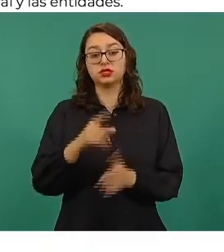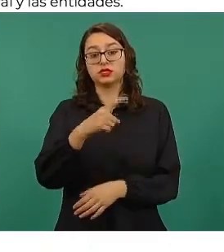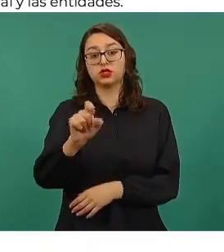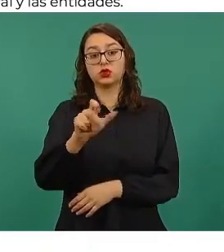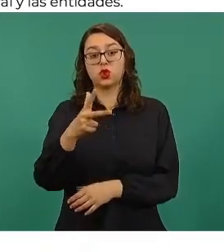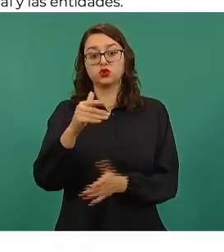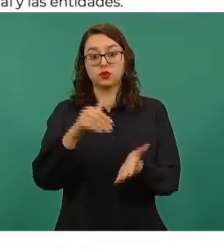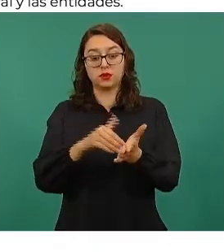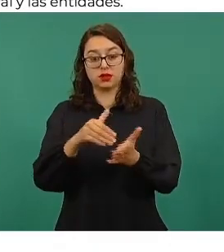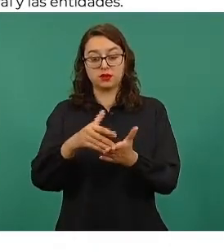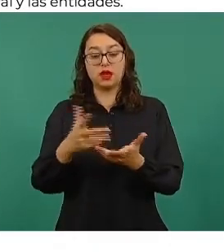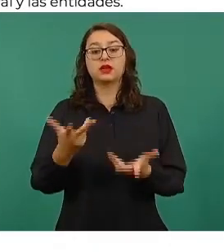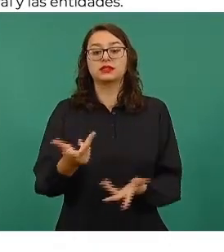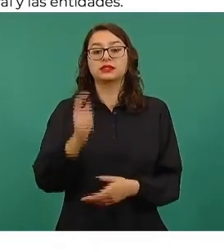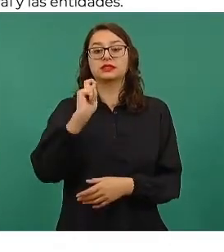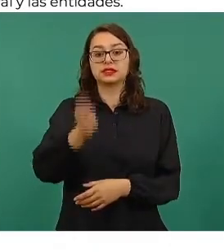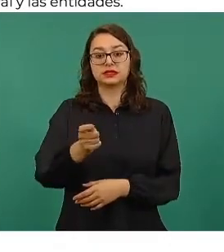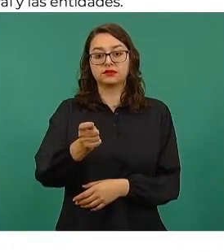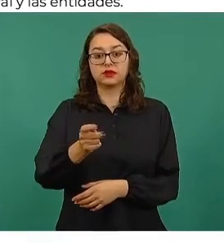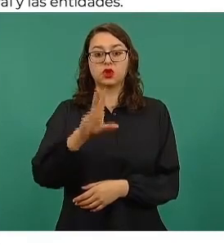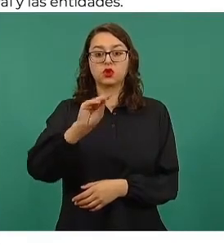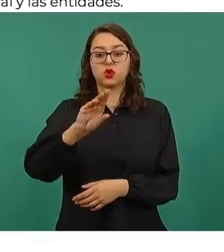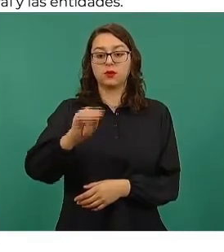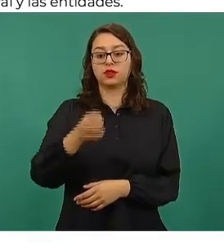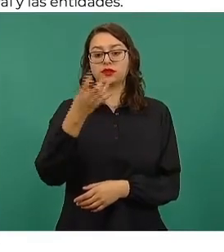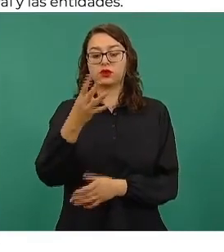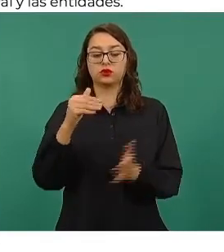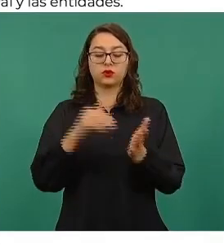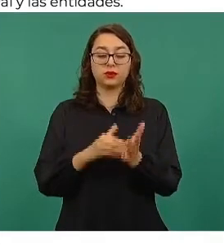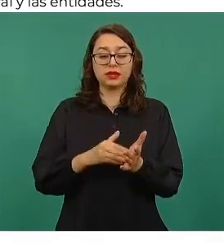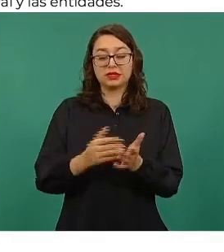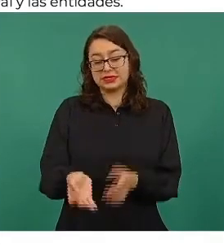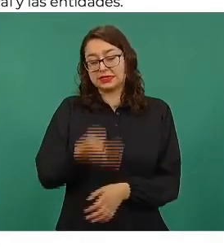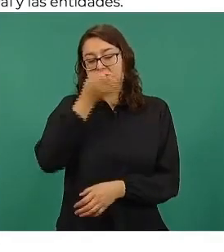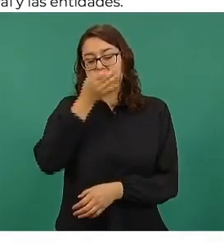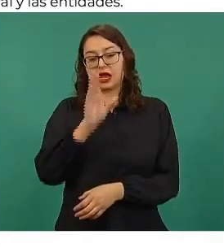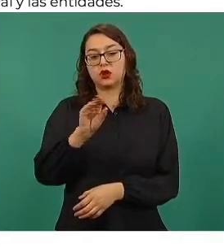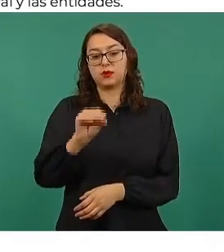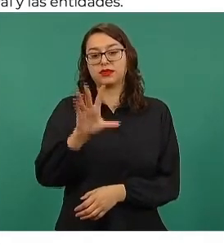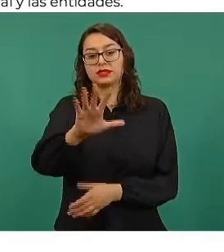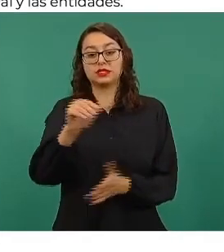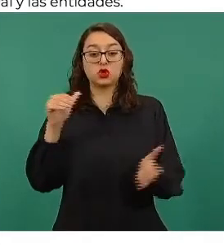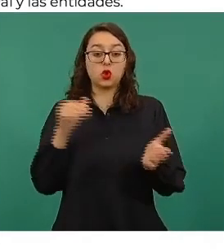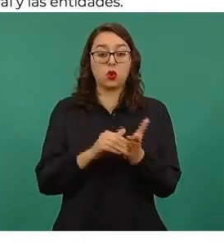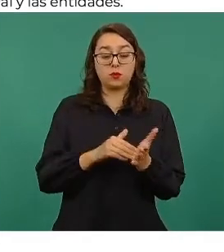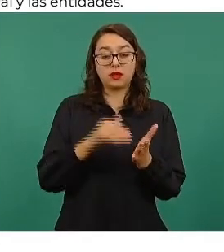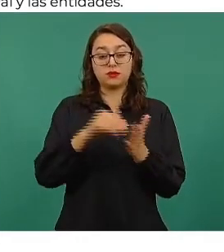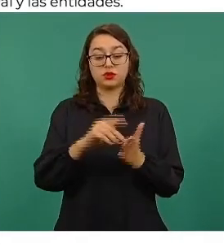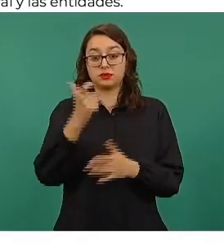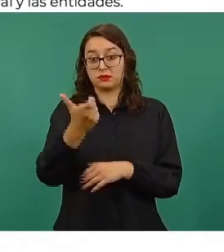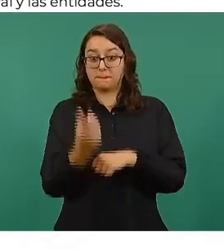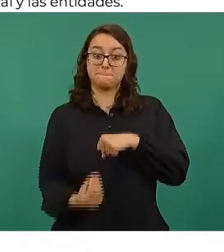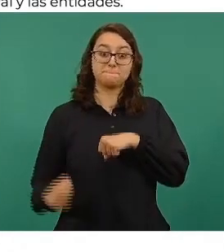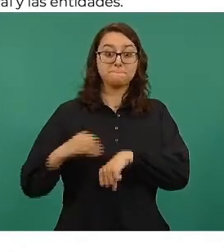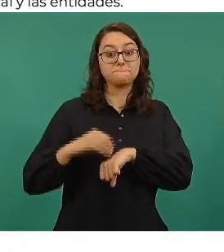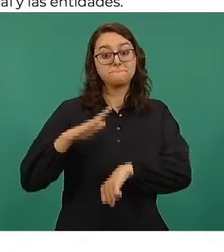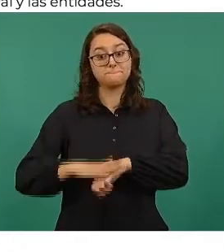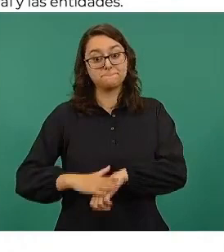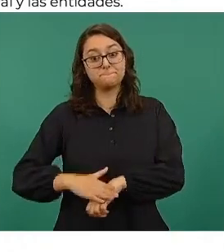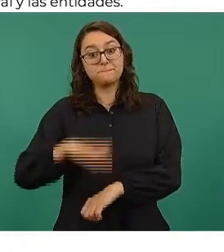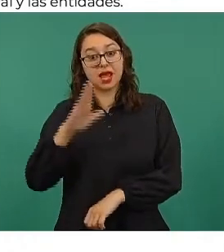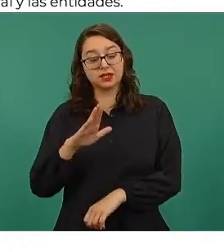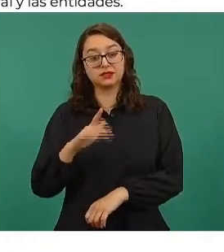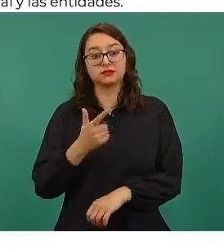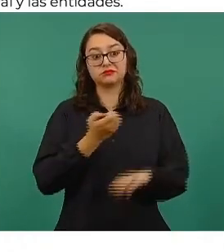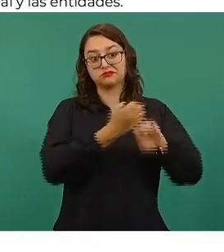que representa noventa y cuatro mil seiscientos, casi noventa y cinco mil millones de pesos adicionales que van a recibir las